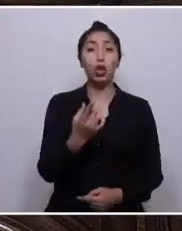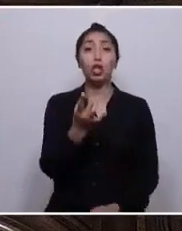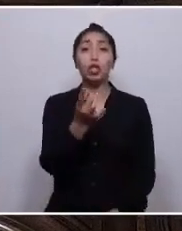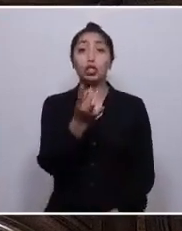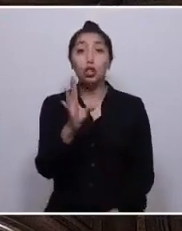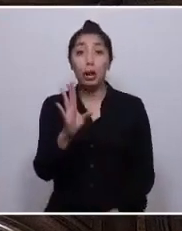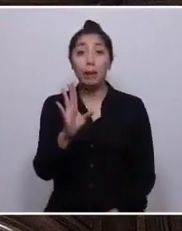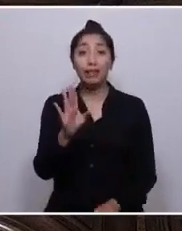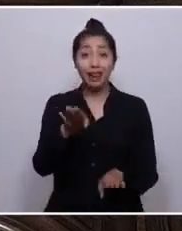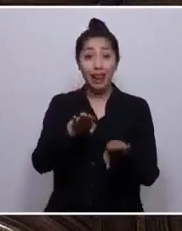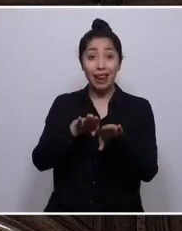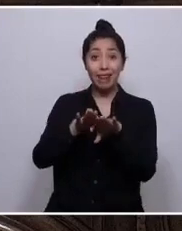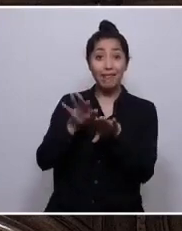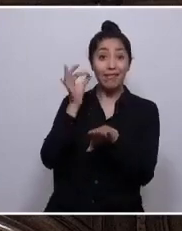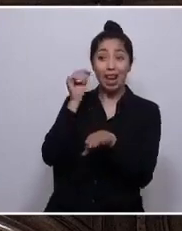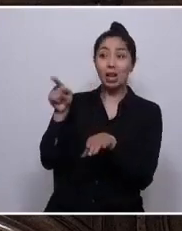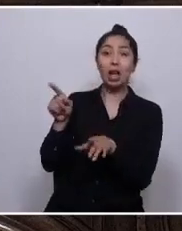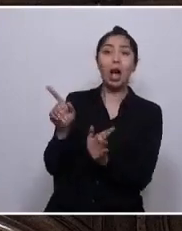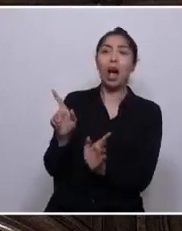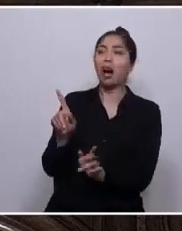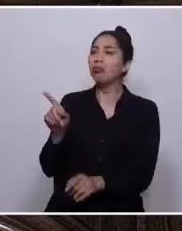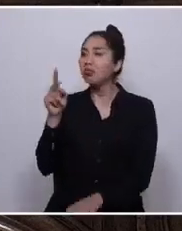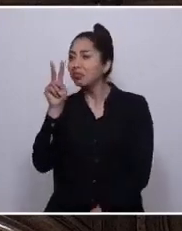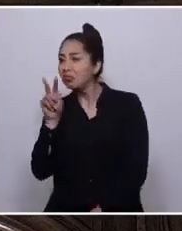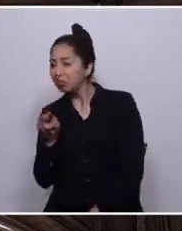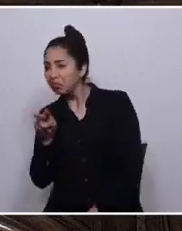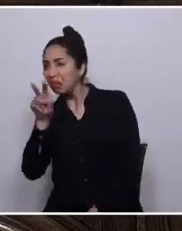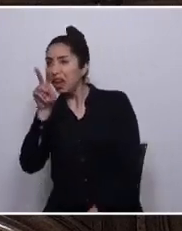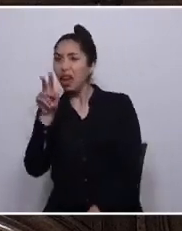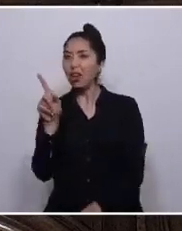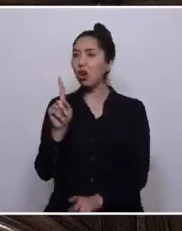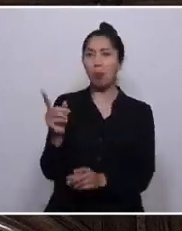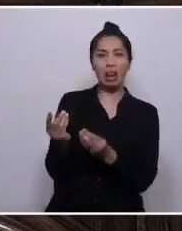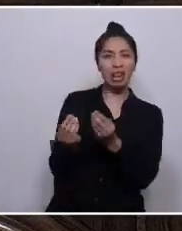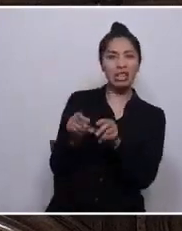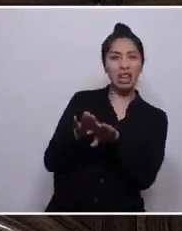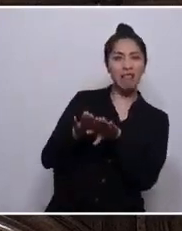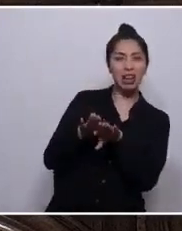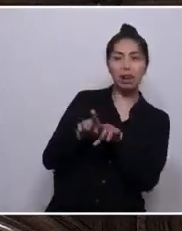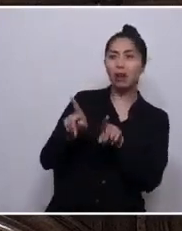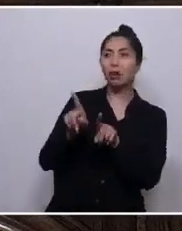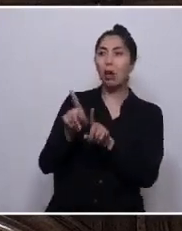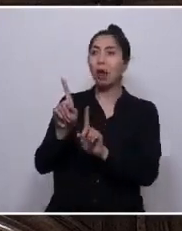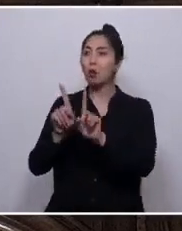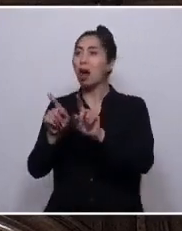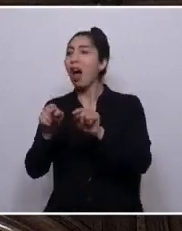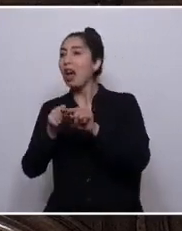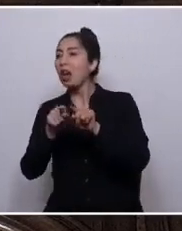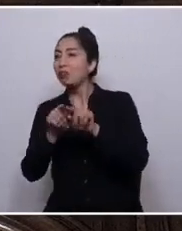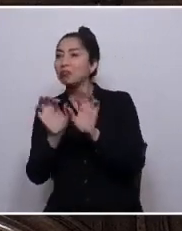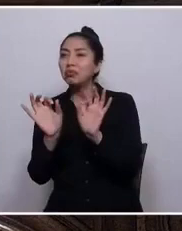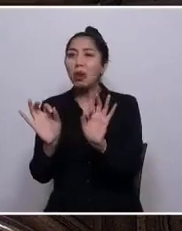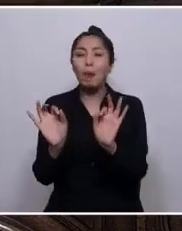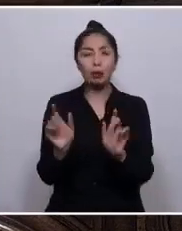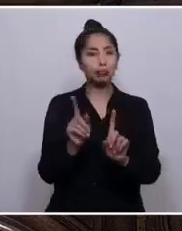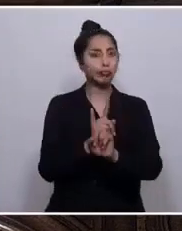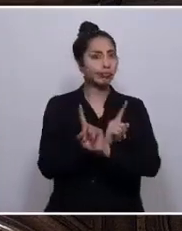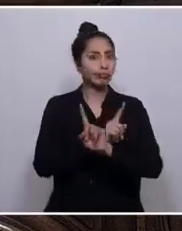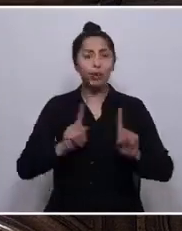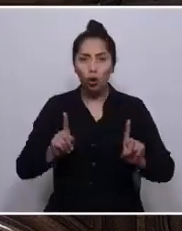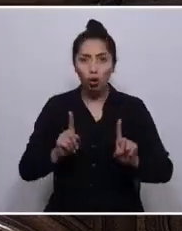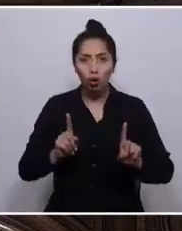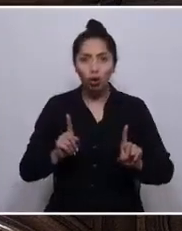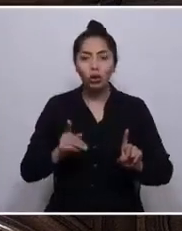las lesbianas a quienes no se les nota o a aquellas que se adaptan a una heteronorma, principalmente por la